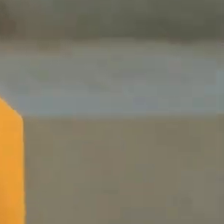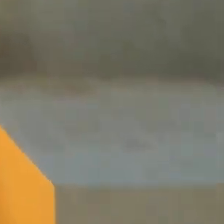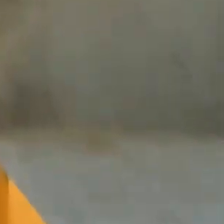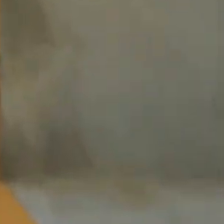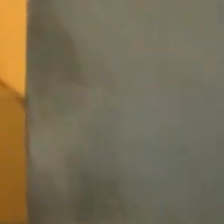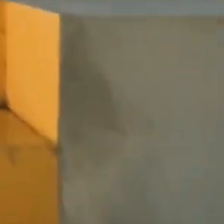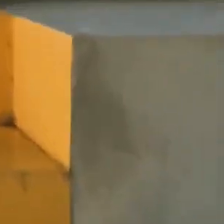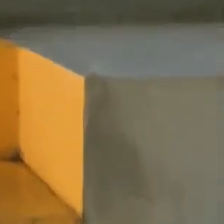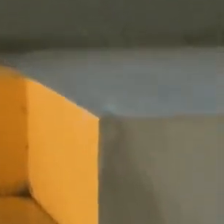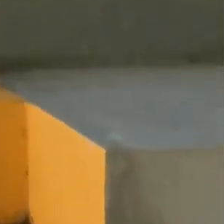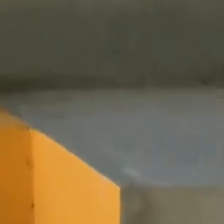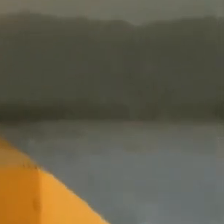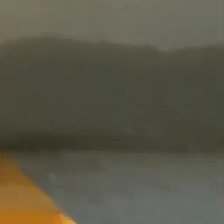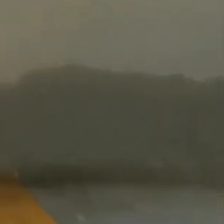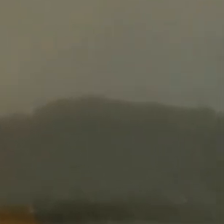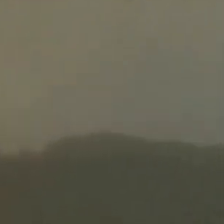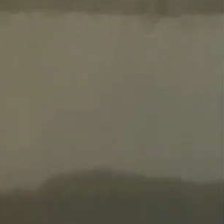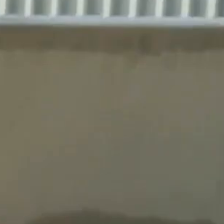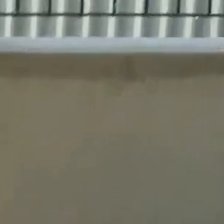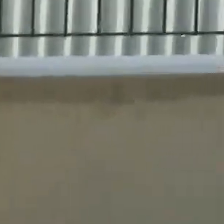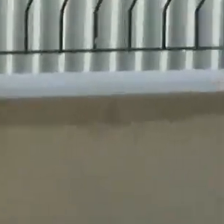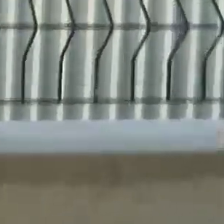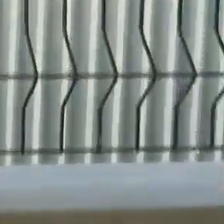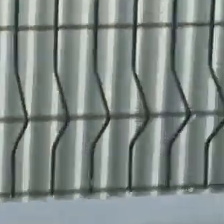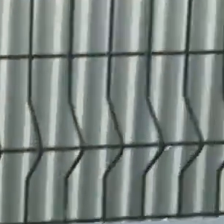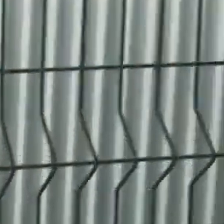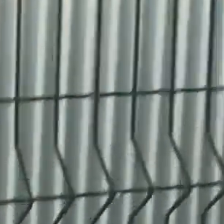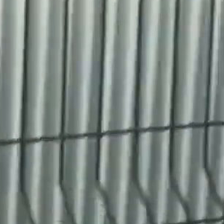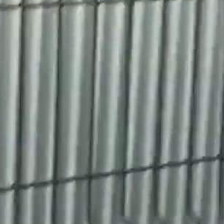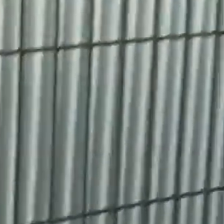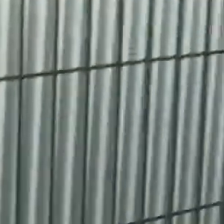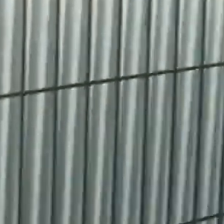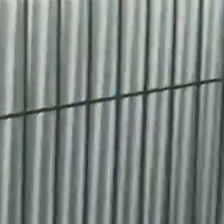cuál será su uso y cuándo entrará en operaciones.